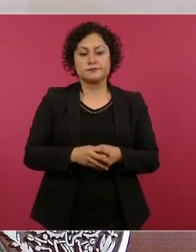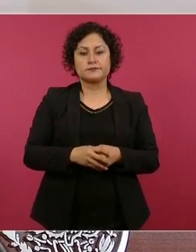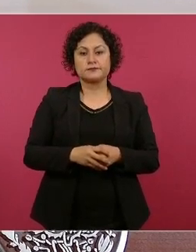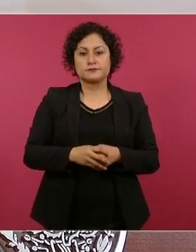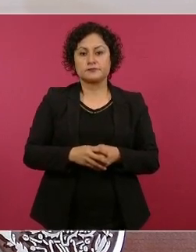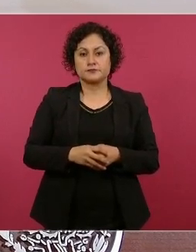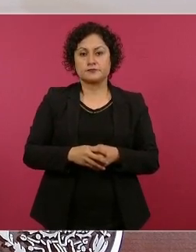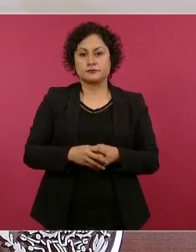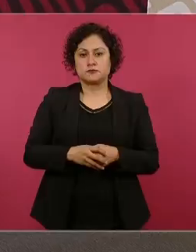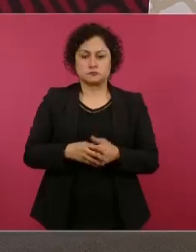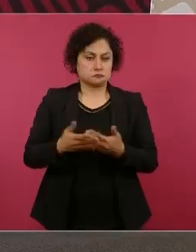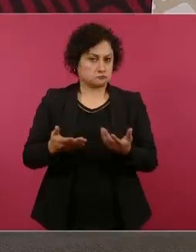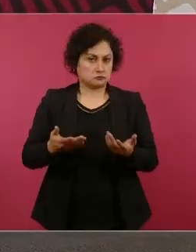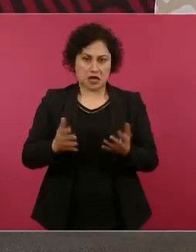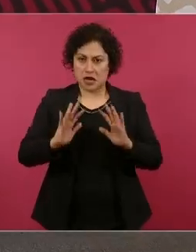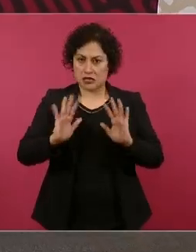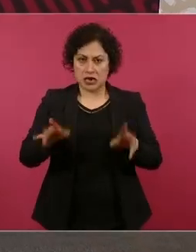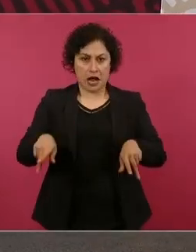ocupación.